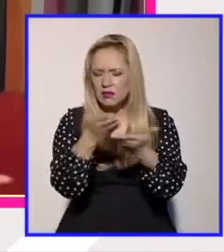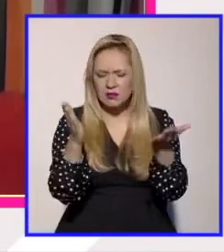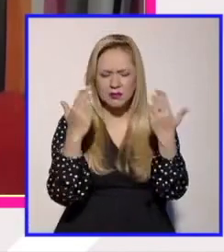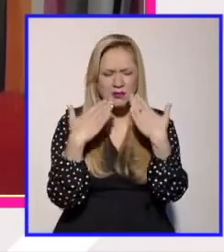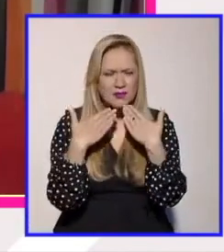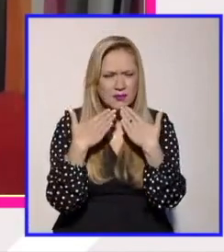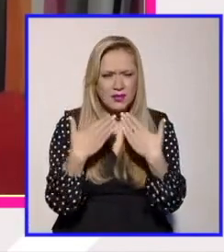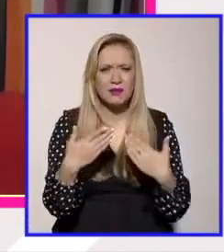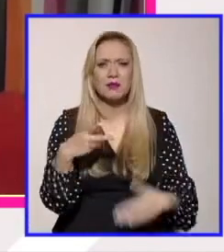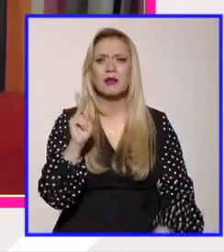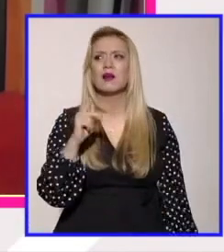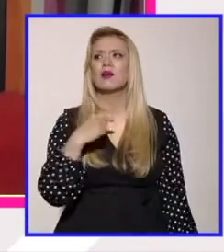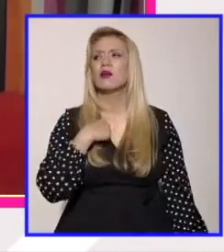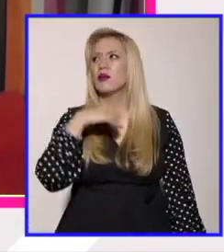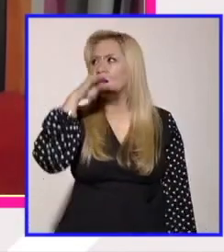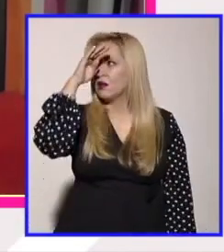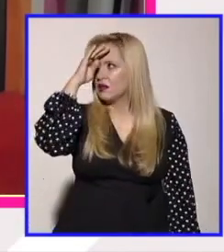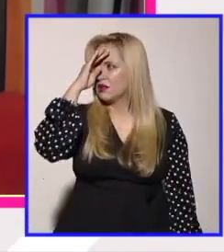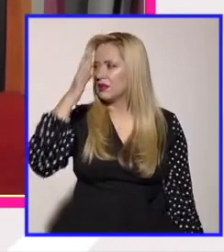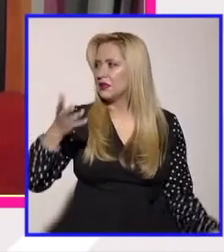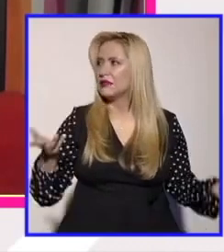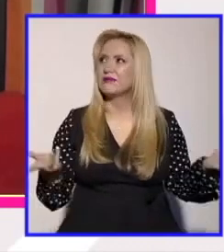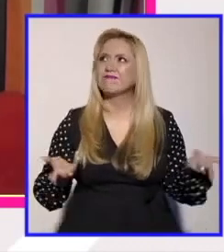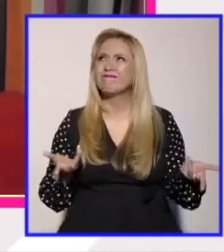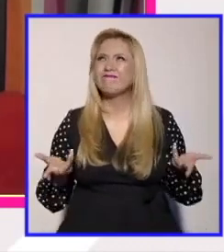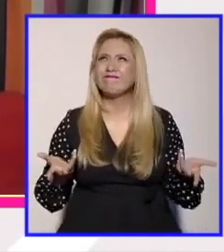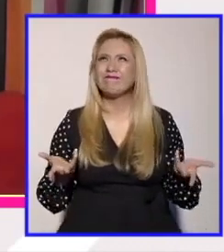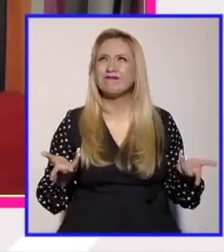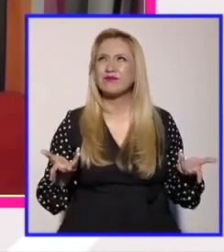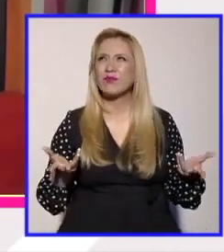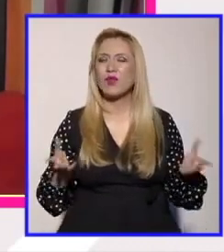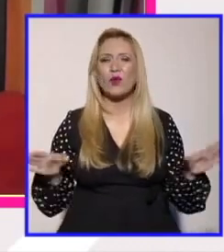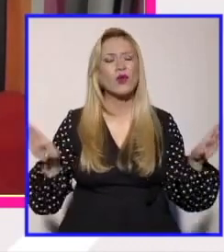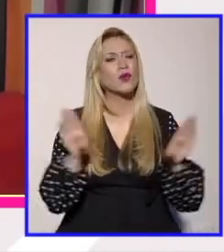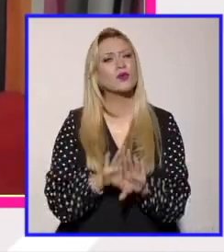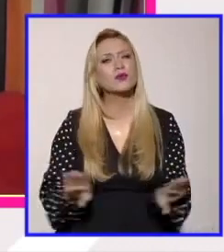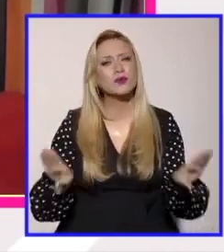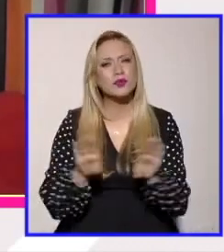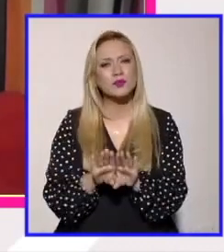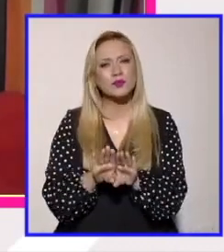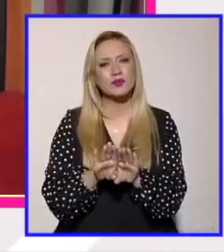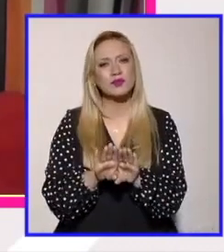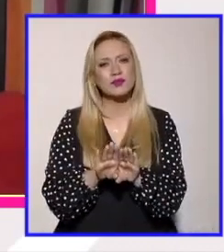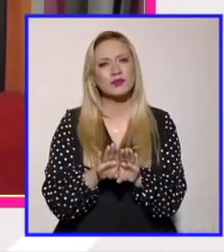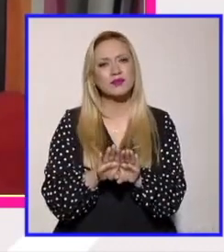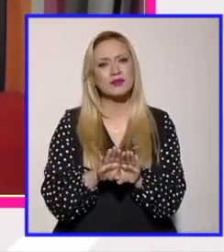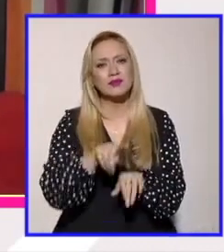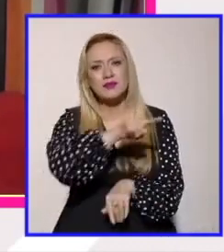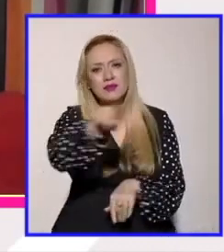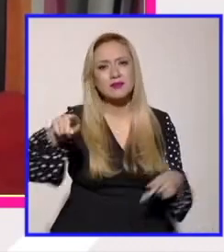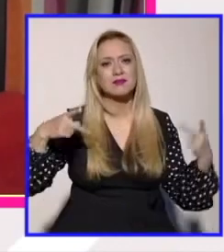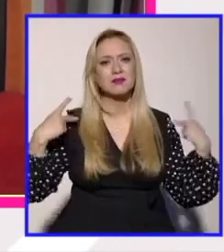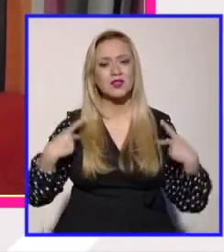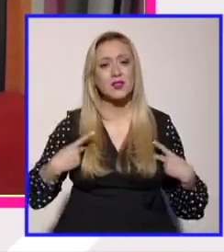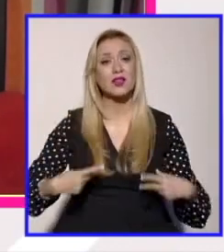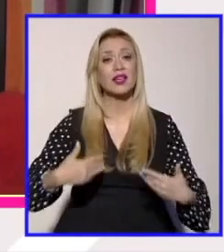donde no encuentro una solución es el... ¿Cómo entramos a que la gente entienda que esto es un tema de